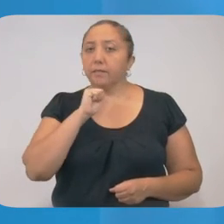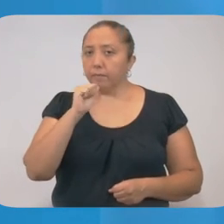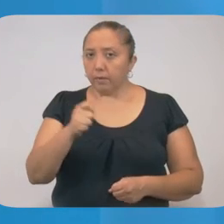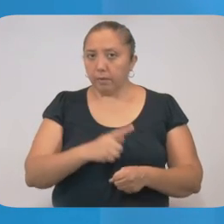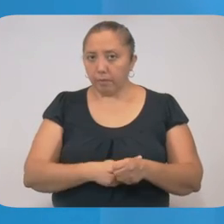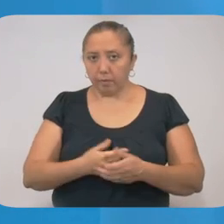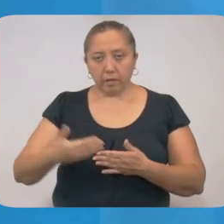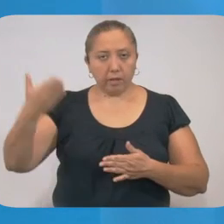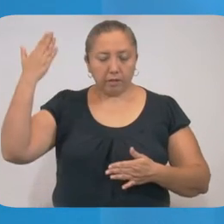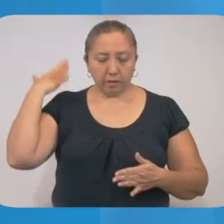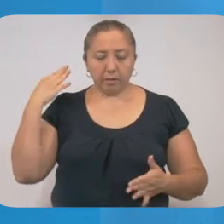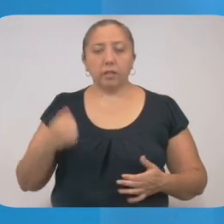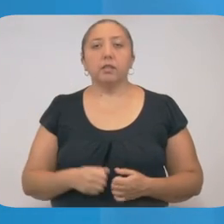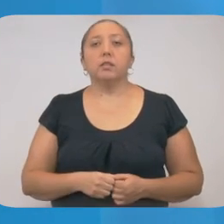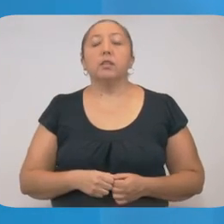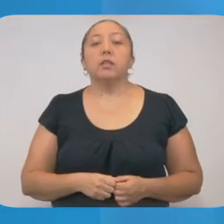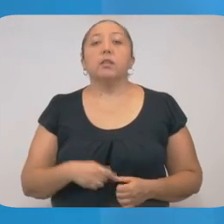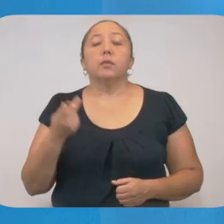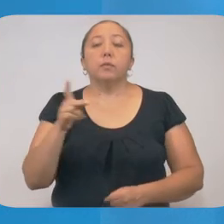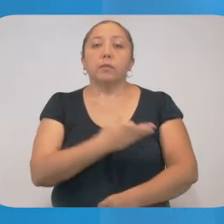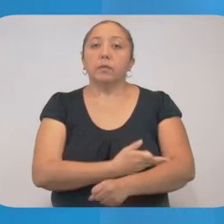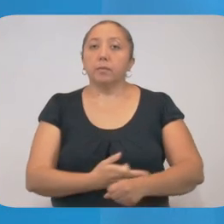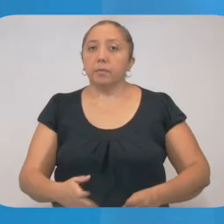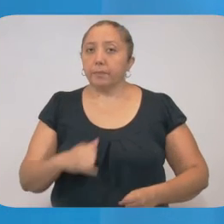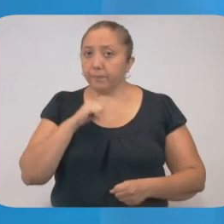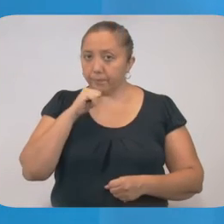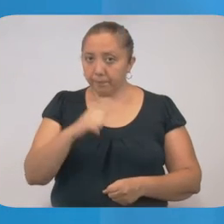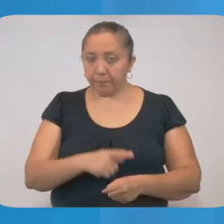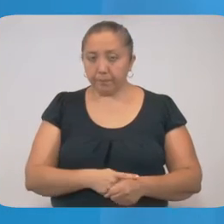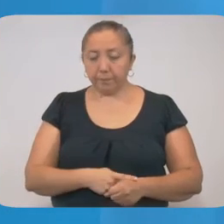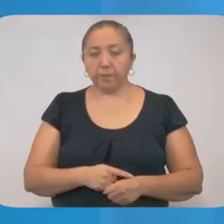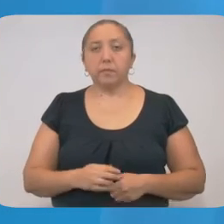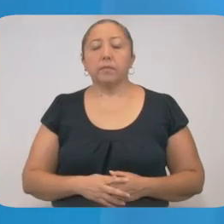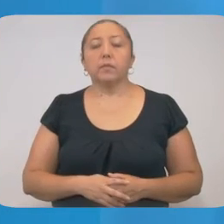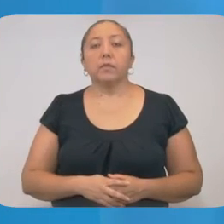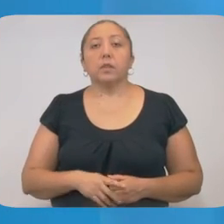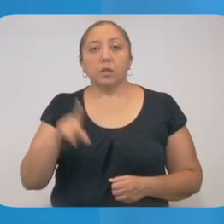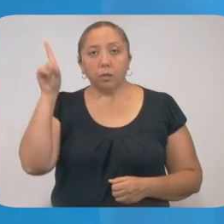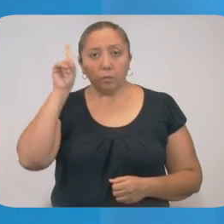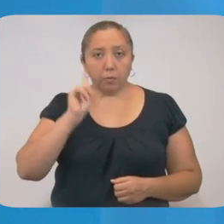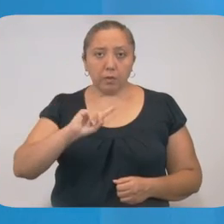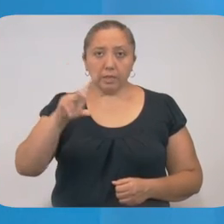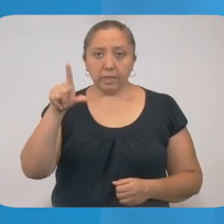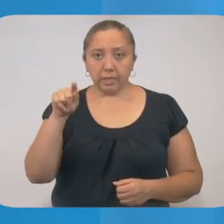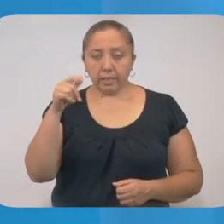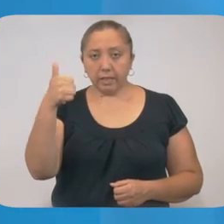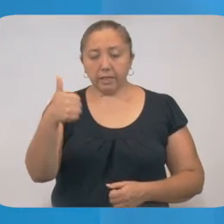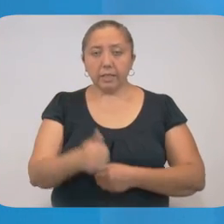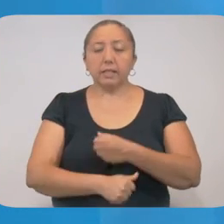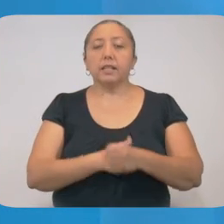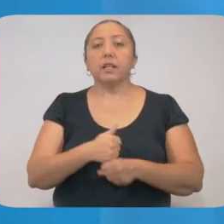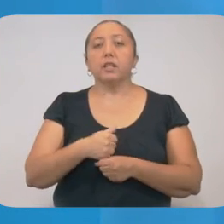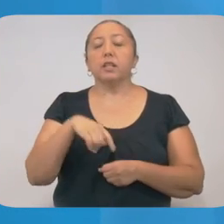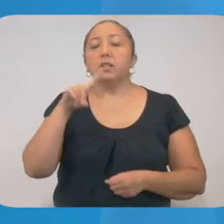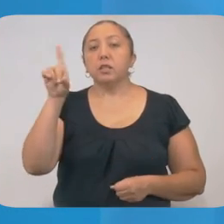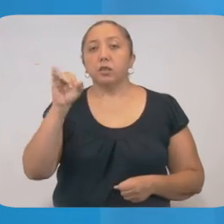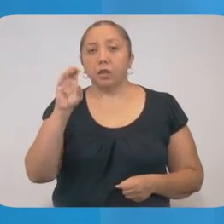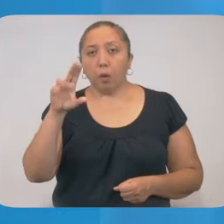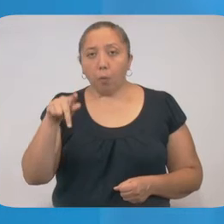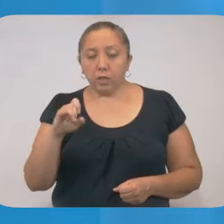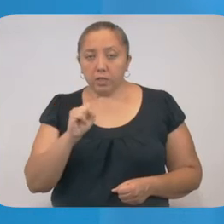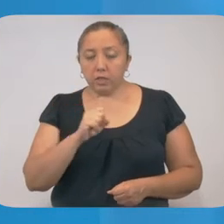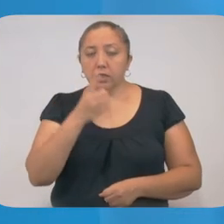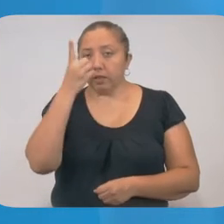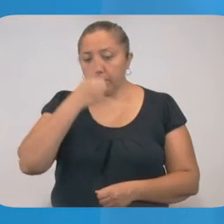enfermedades previas. Sus contactos se reportan asintomáticos. Mujer de 76 años de Tsongkawich, con diabetes.